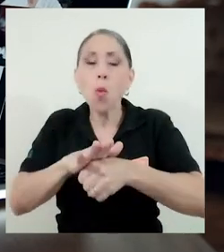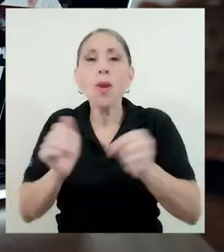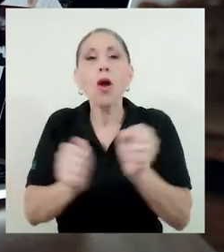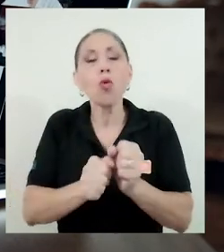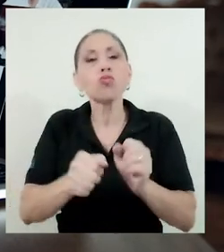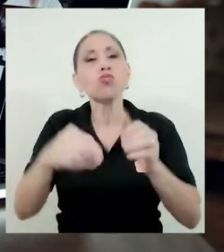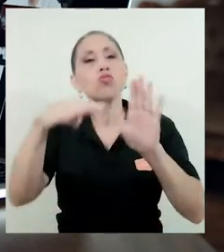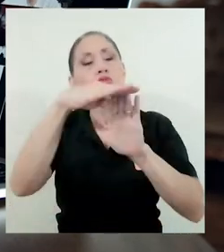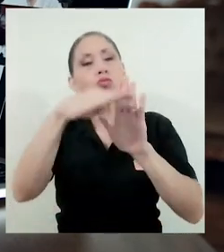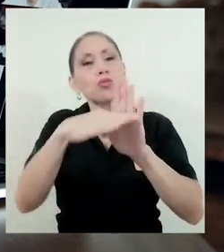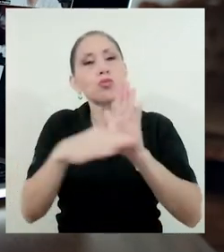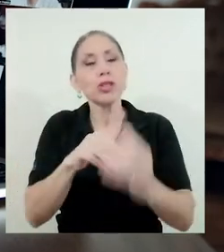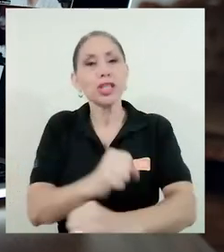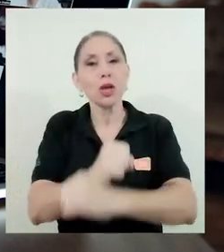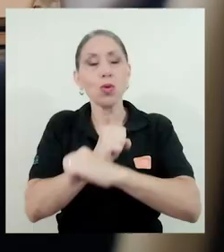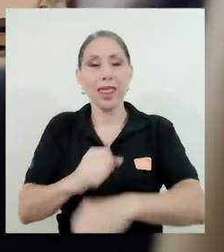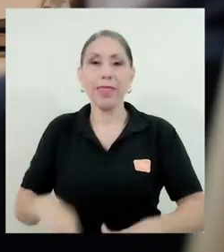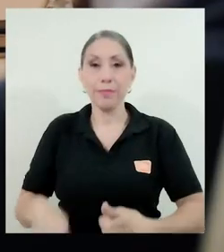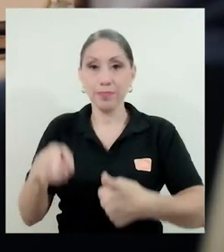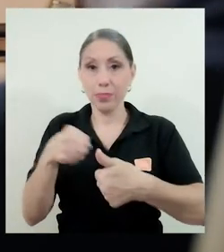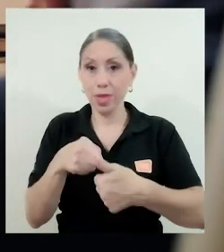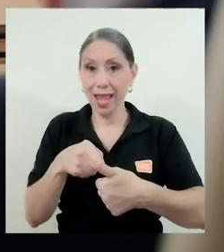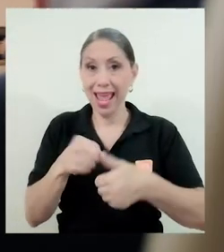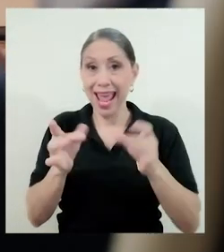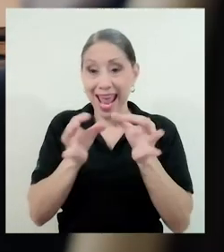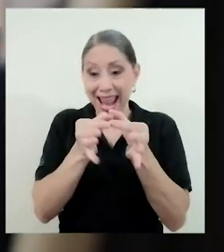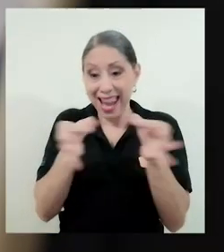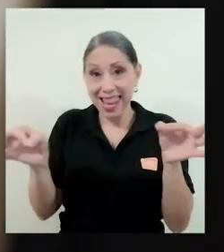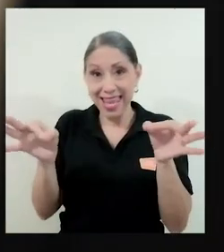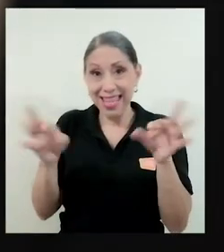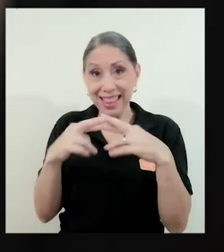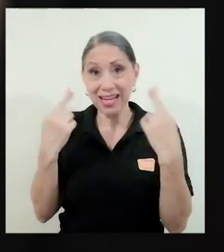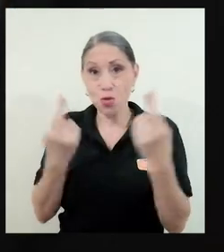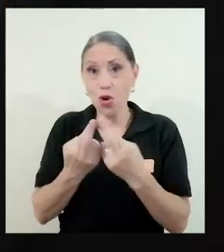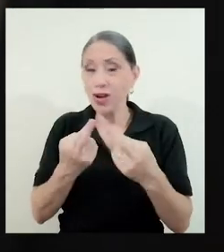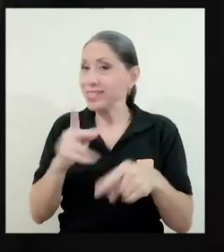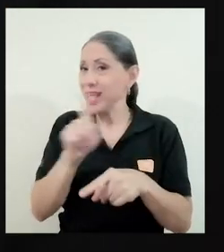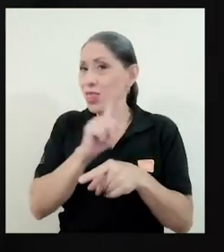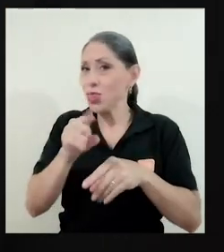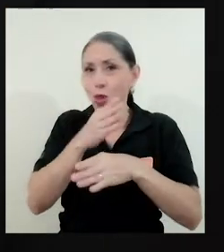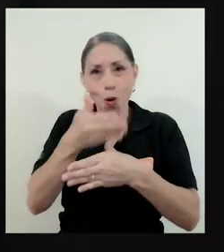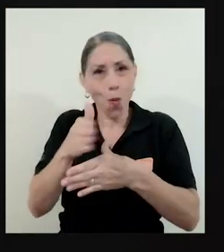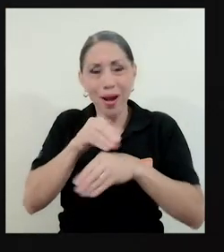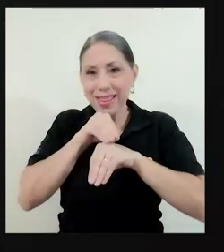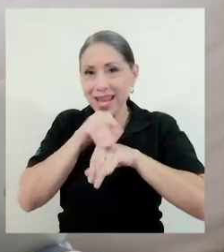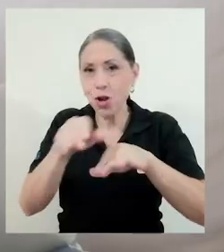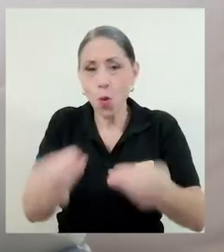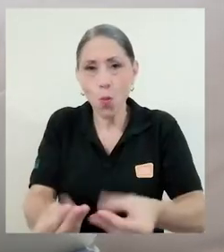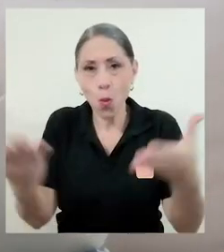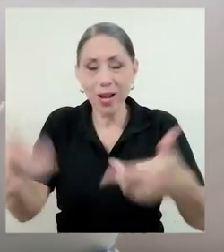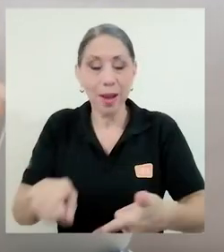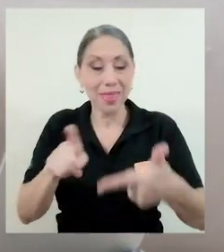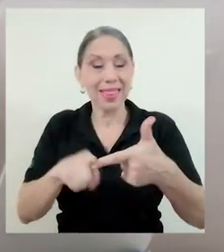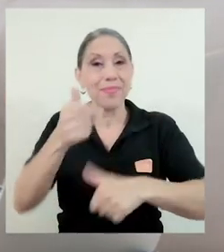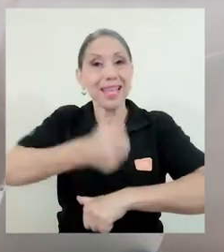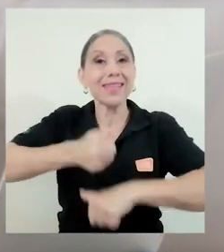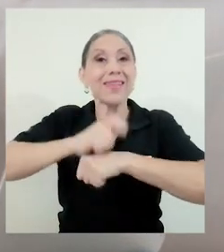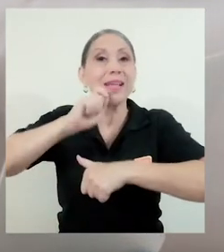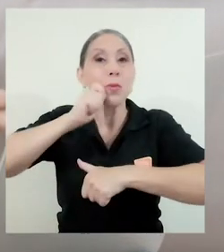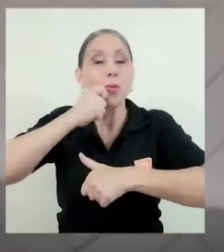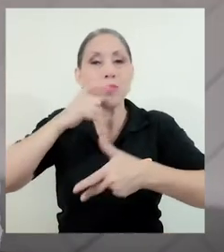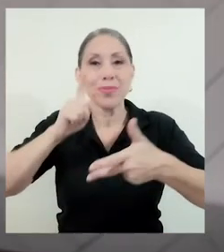algunas medidas de seguridad. No compartir el link de las reuniones públicamente, establecer una